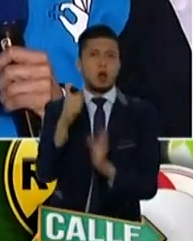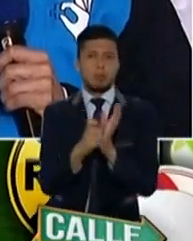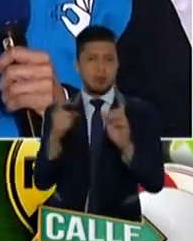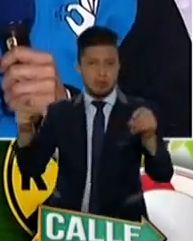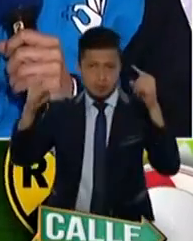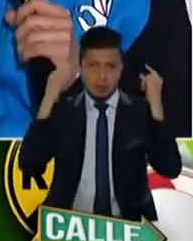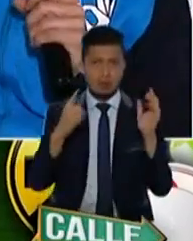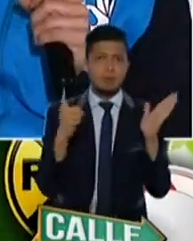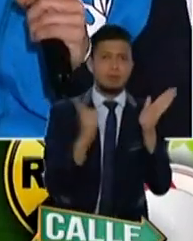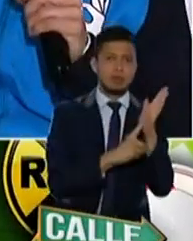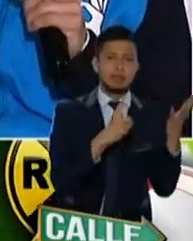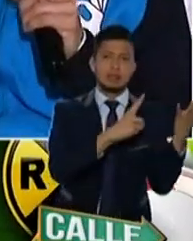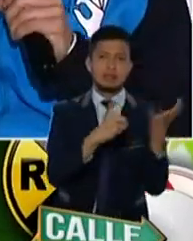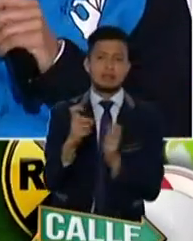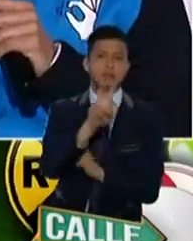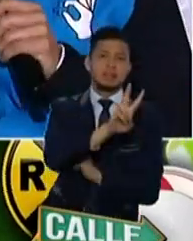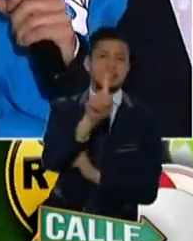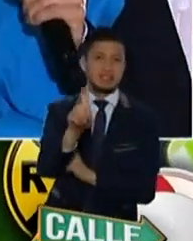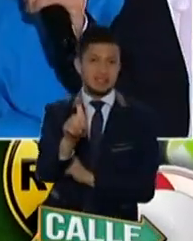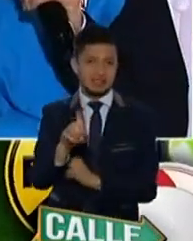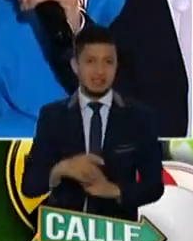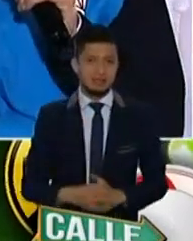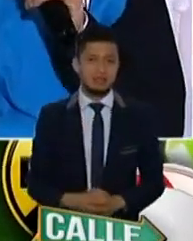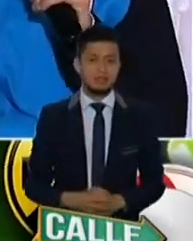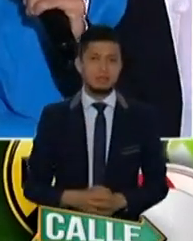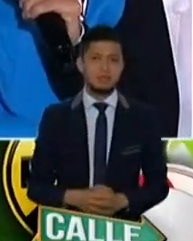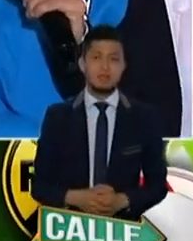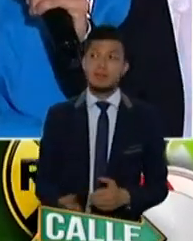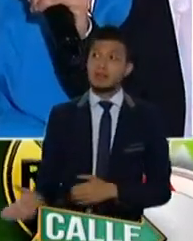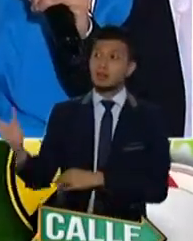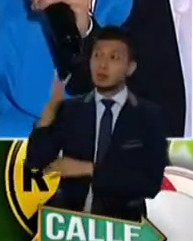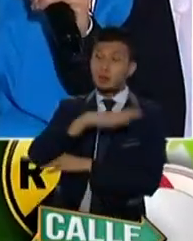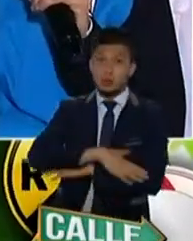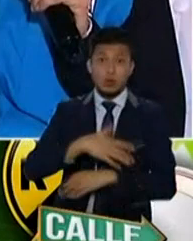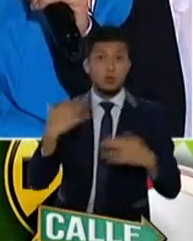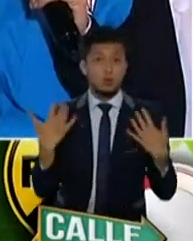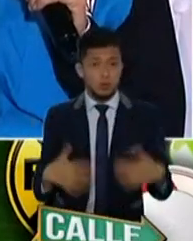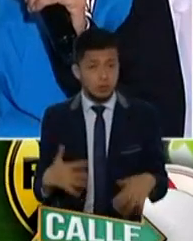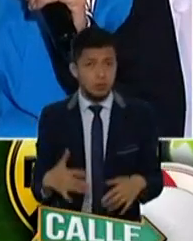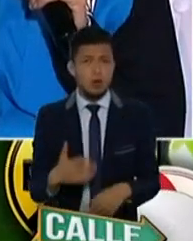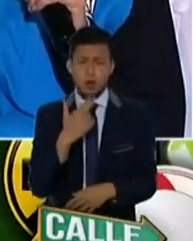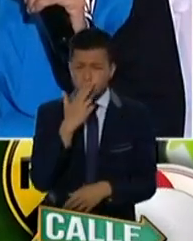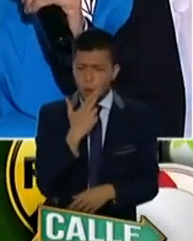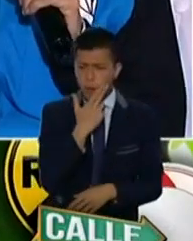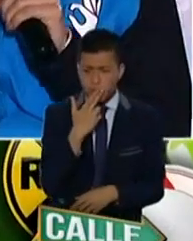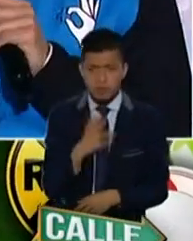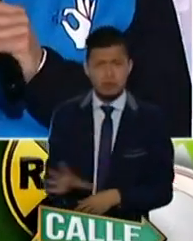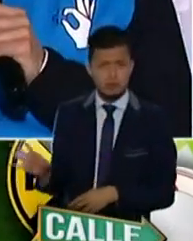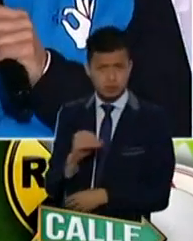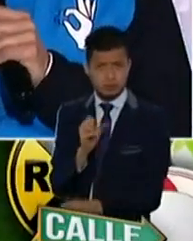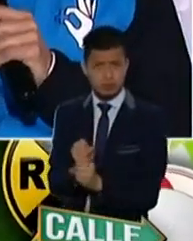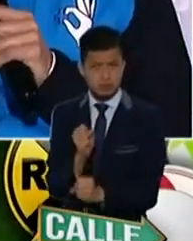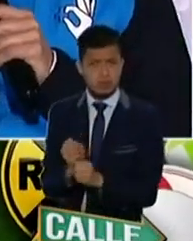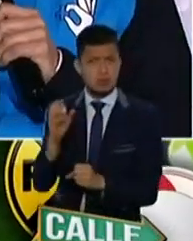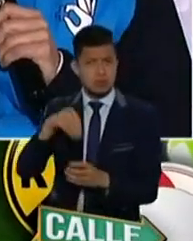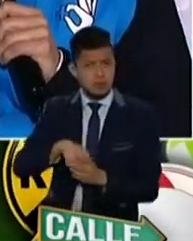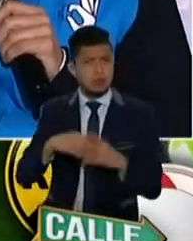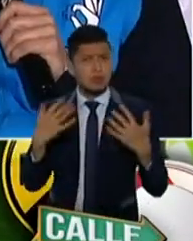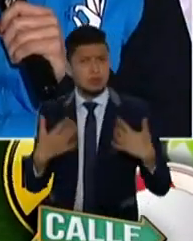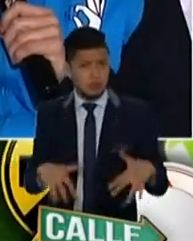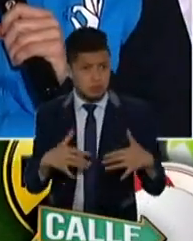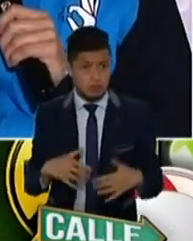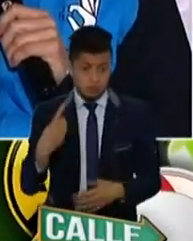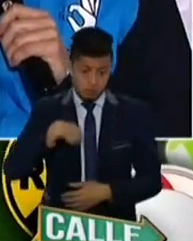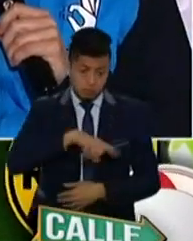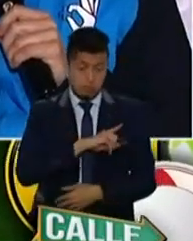de mil seiscientos veintitrés. Ah, qué sido una jornada muy alente, con mucho compromiso del personal. No solamente de